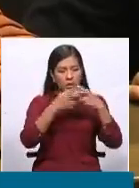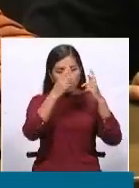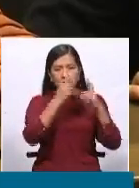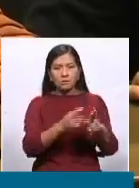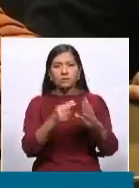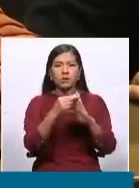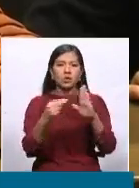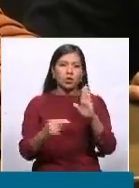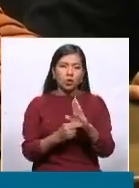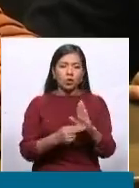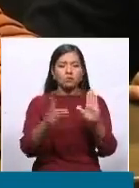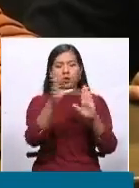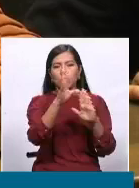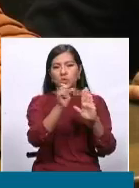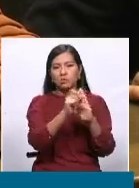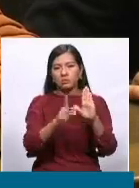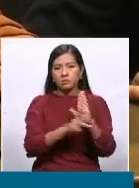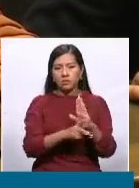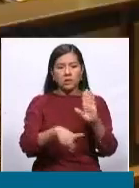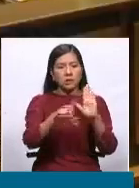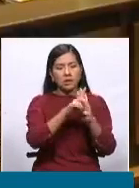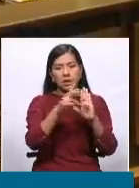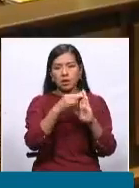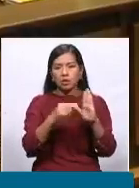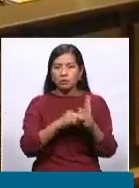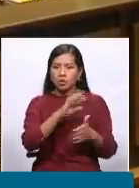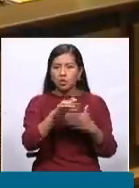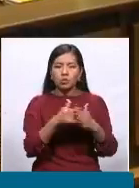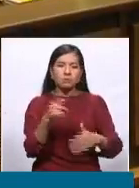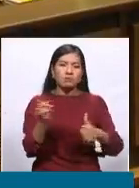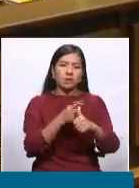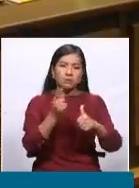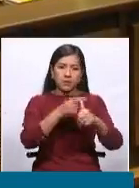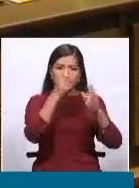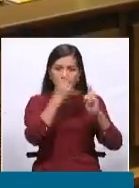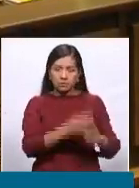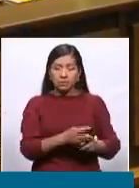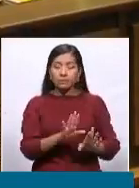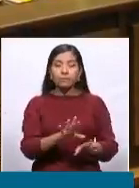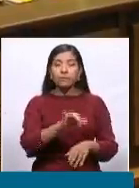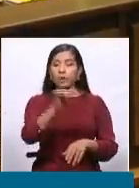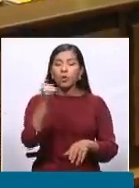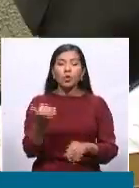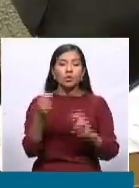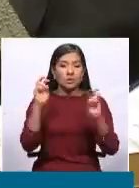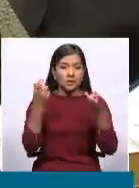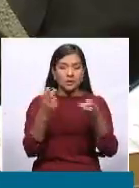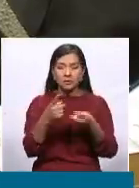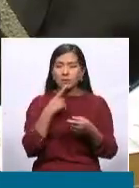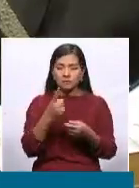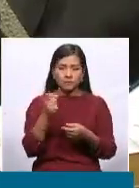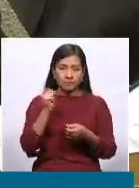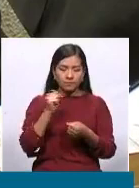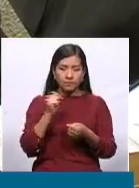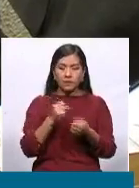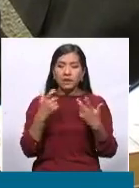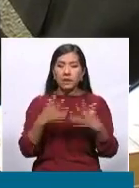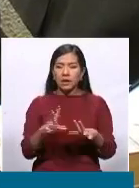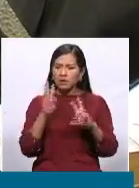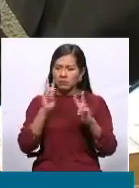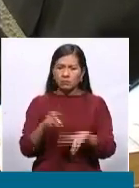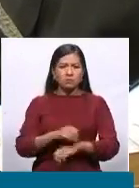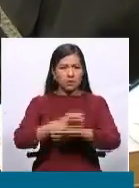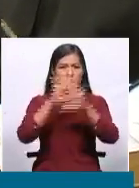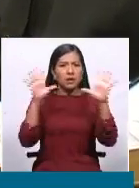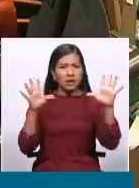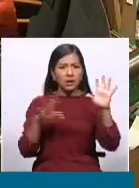Constitución, las leyes y demás normativas. En cuanto a lo segundo que tú mencionas, efectivamente, y se ha notado